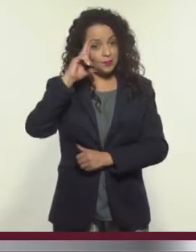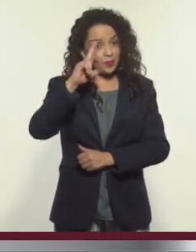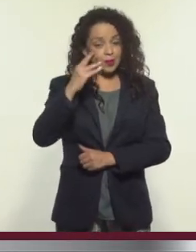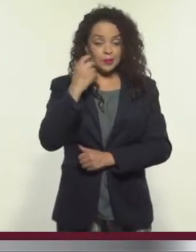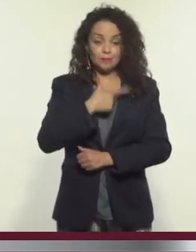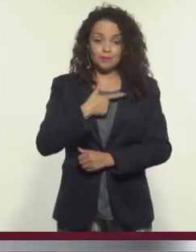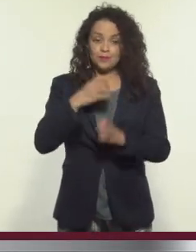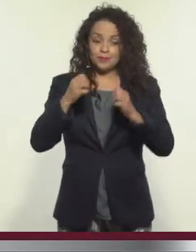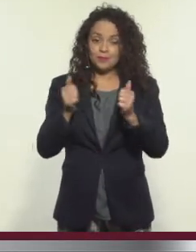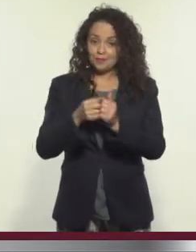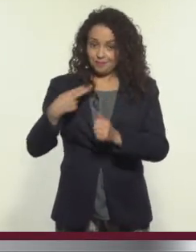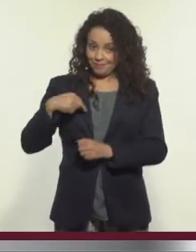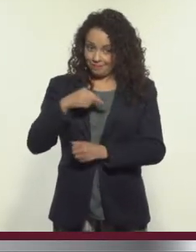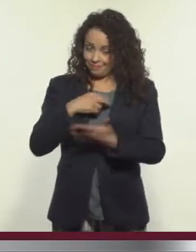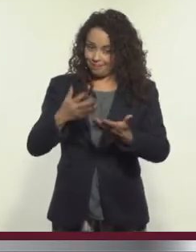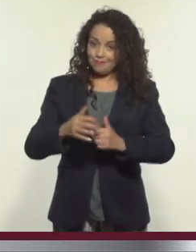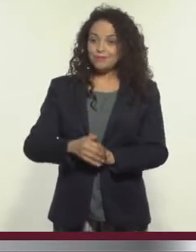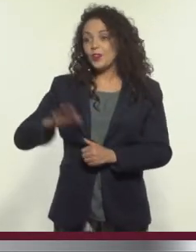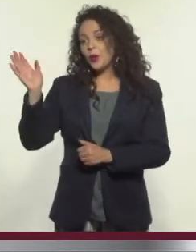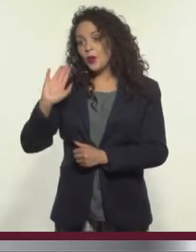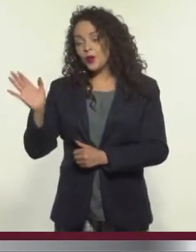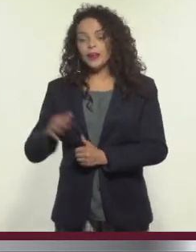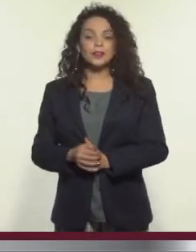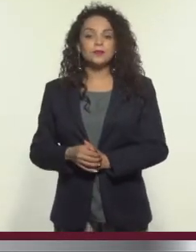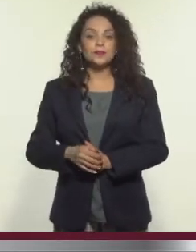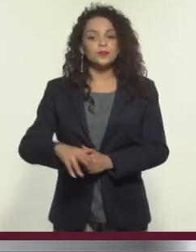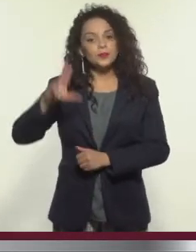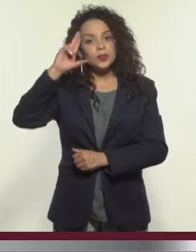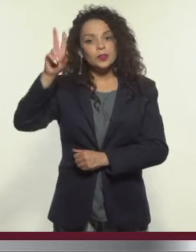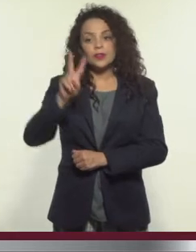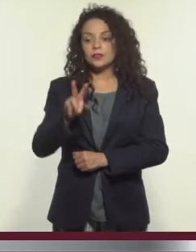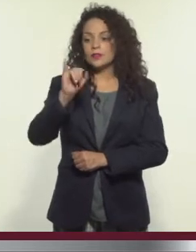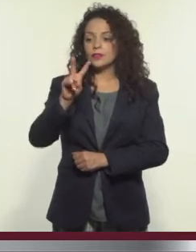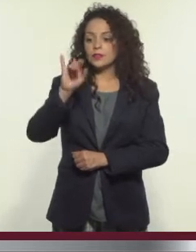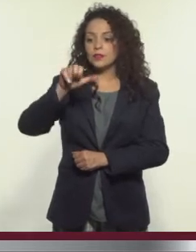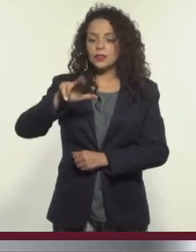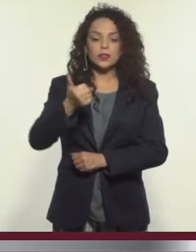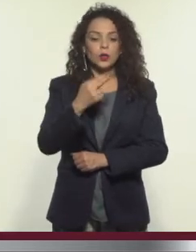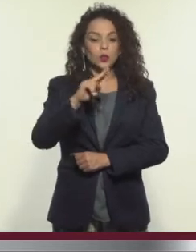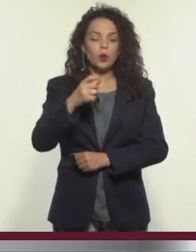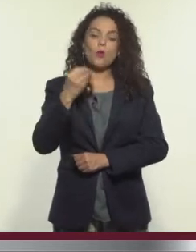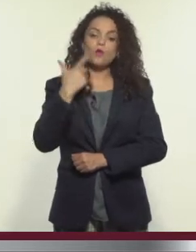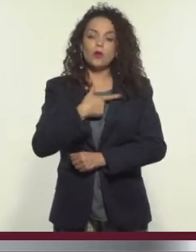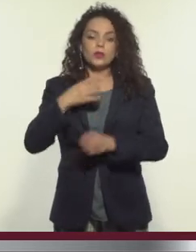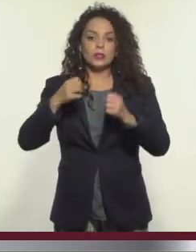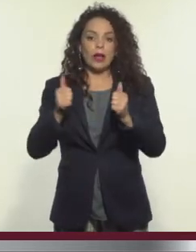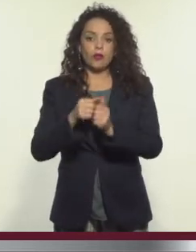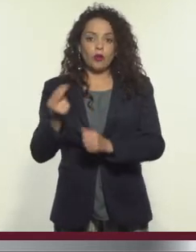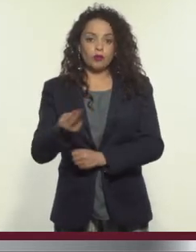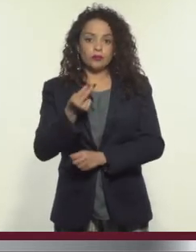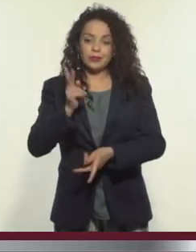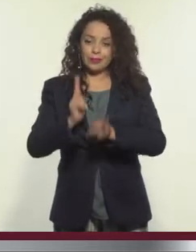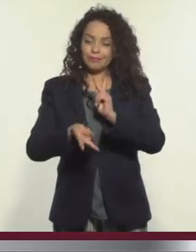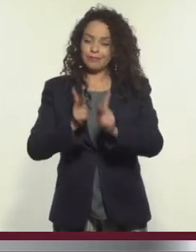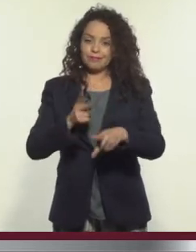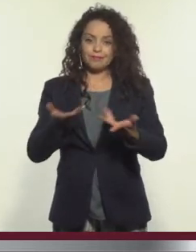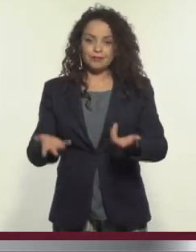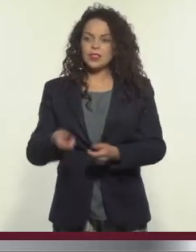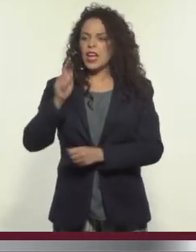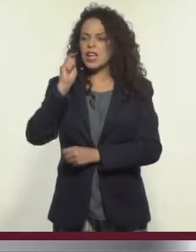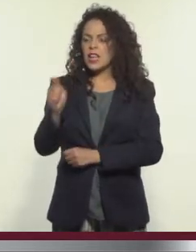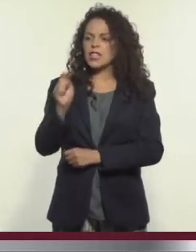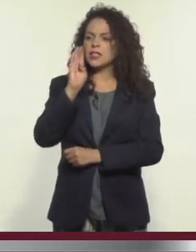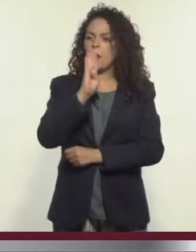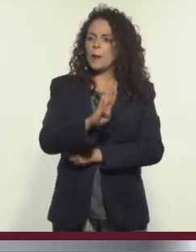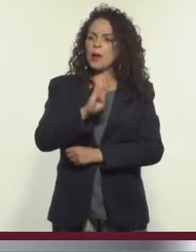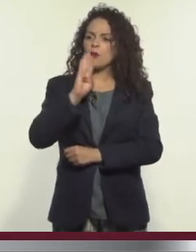Hola, encantados de tenerte con nosotros. Hola. Hola, Viviana. Hola, Hugo. Qué gusto estar con ustedes en esta charla. ¿Qué